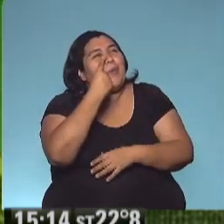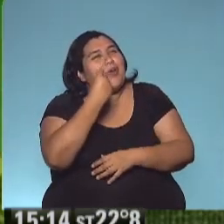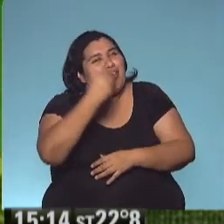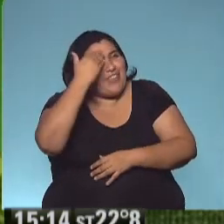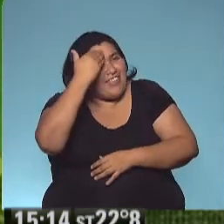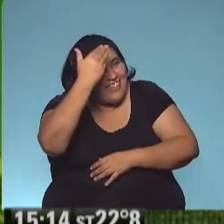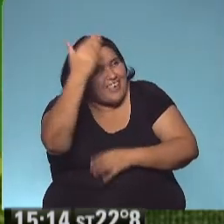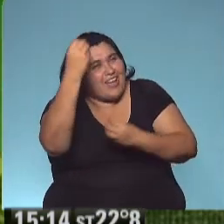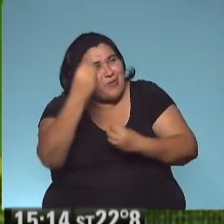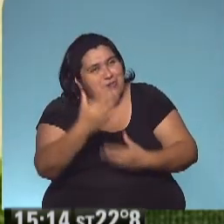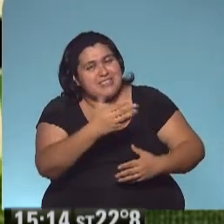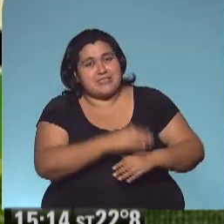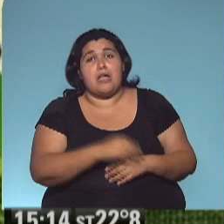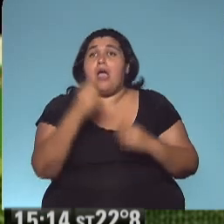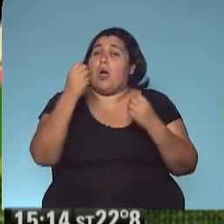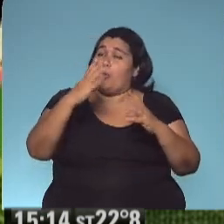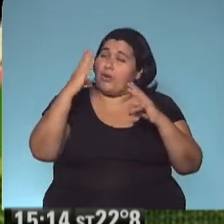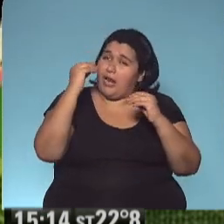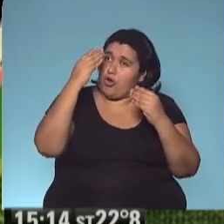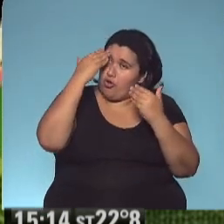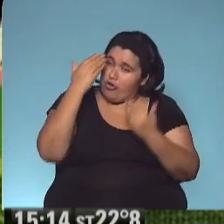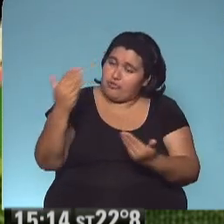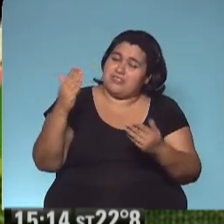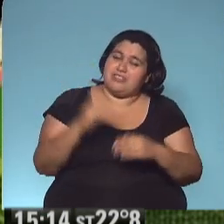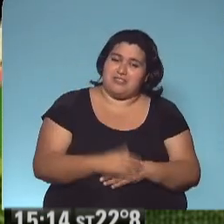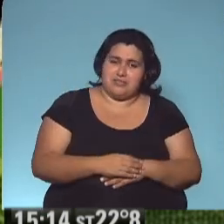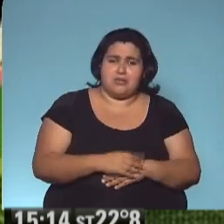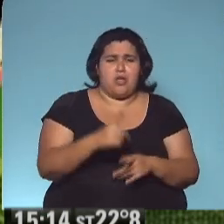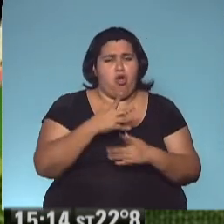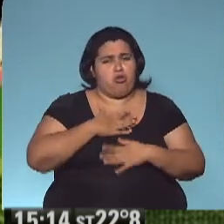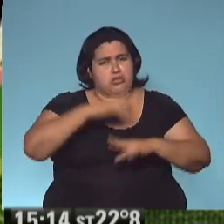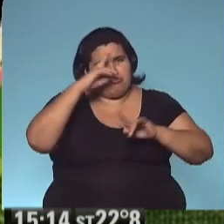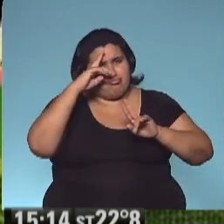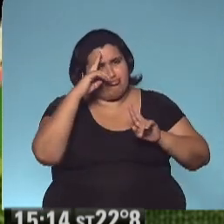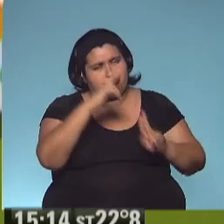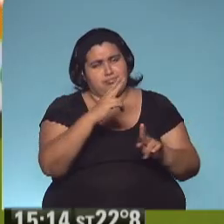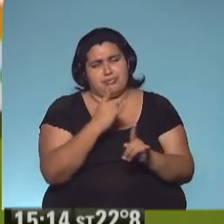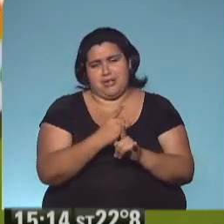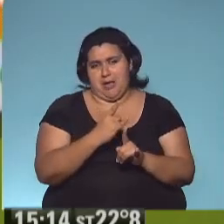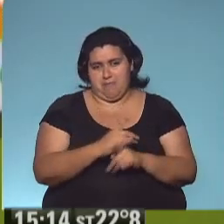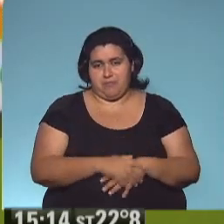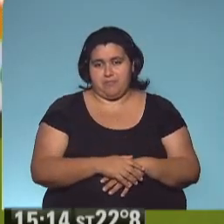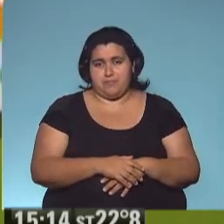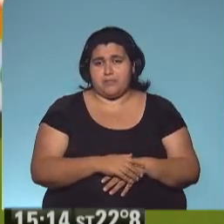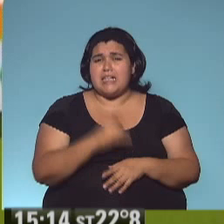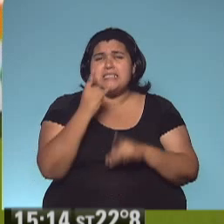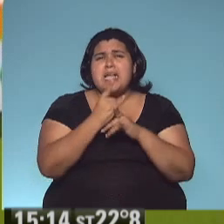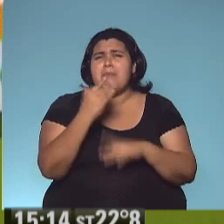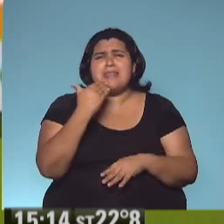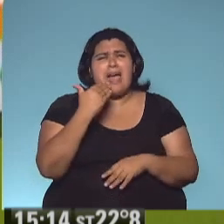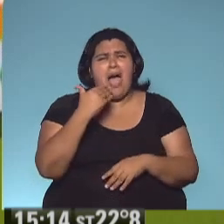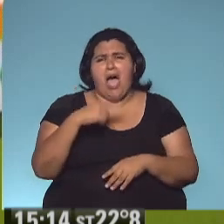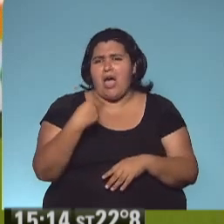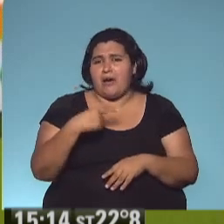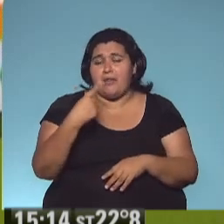ogronte, y buenas noches, señor ogronte, con muchísimo respeto. Y todas las tardes, iban hasta el